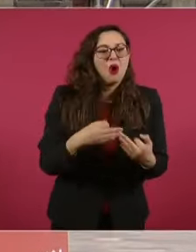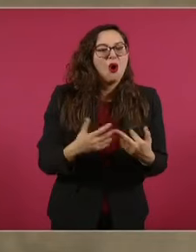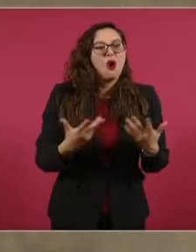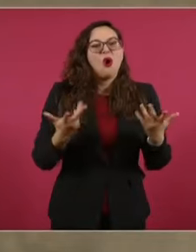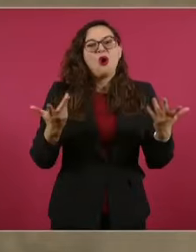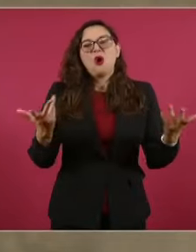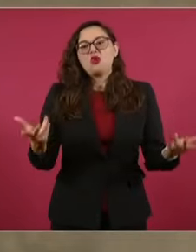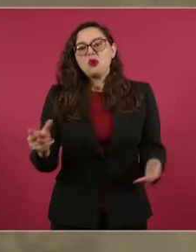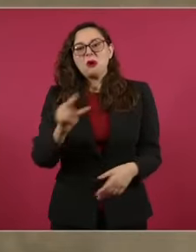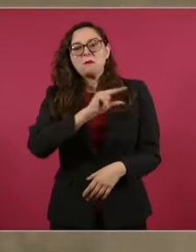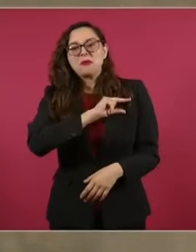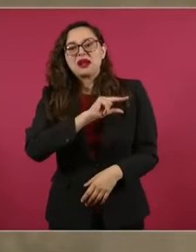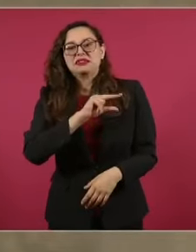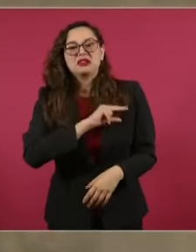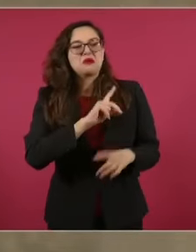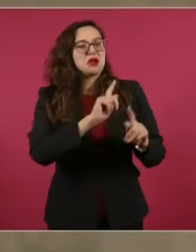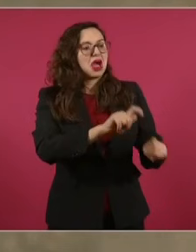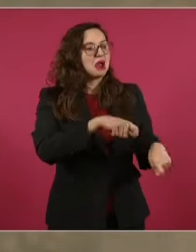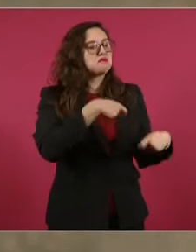bancos, de las empresas.